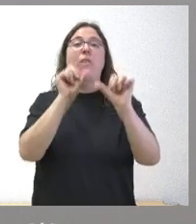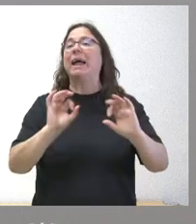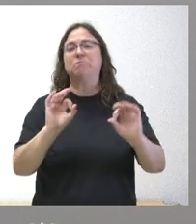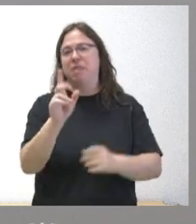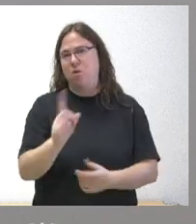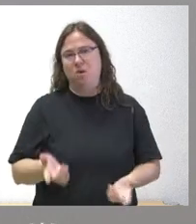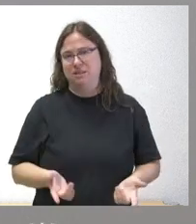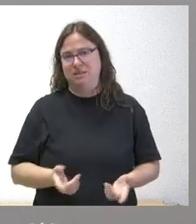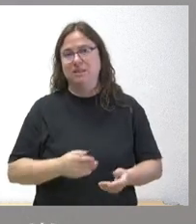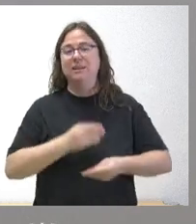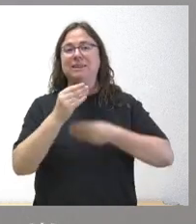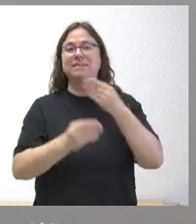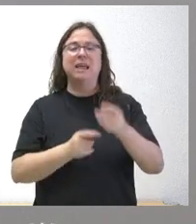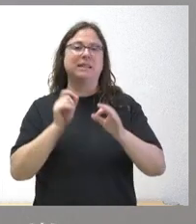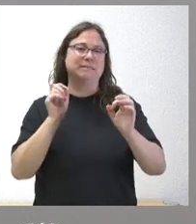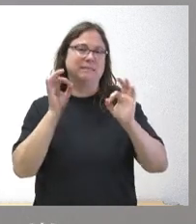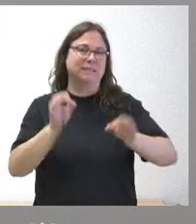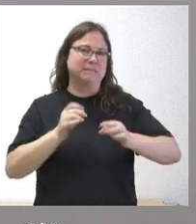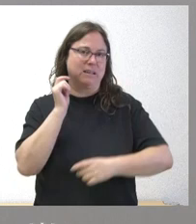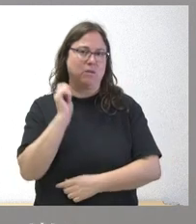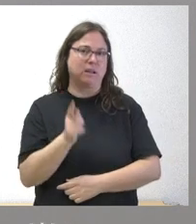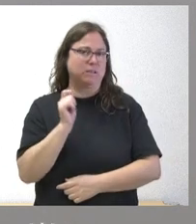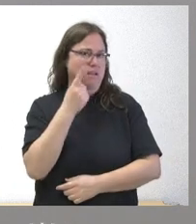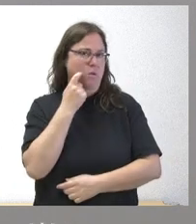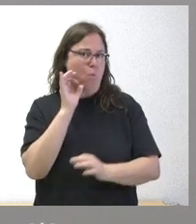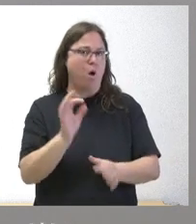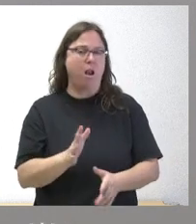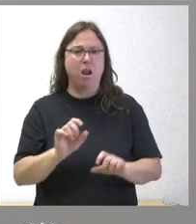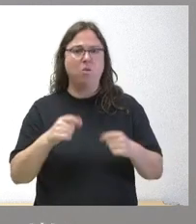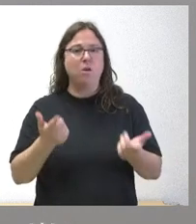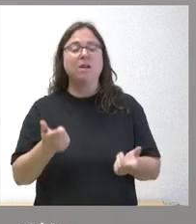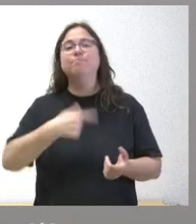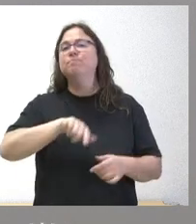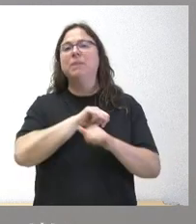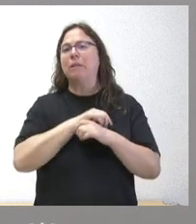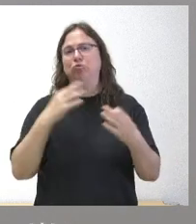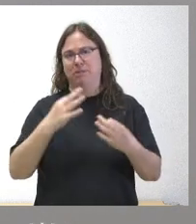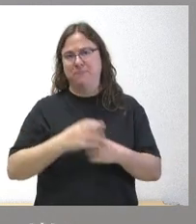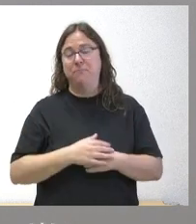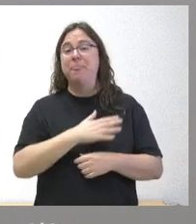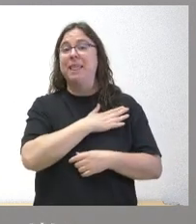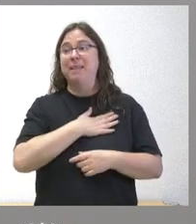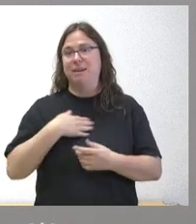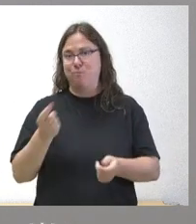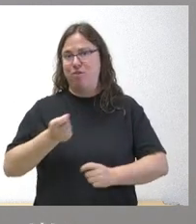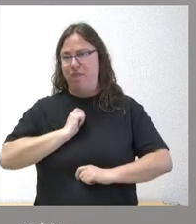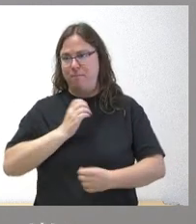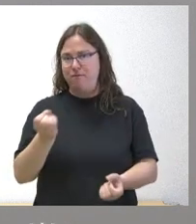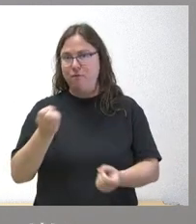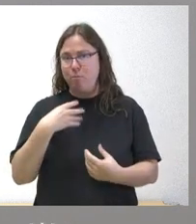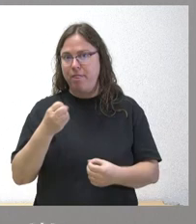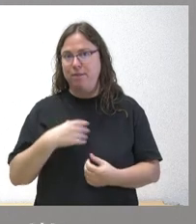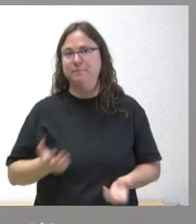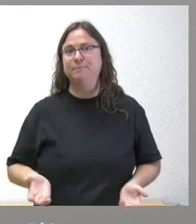más que aquello que es costumbre y natural ¿qué esperamos nosotros? primero que se nos dé información de qué